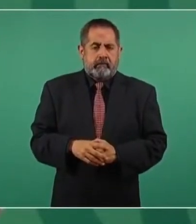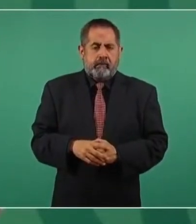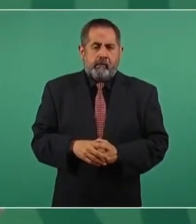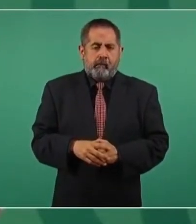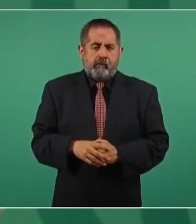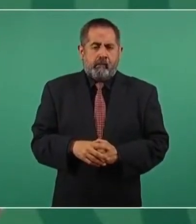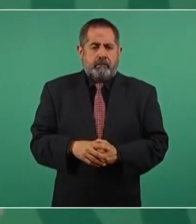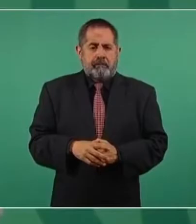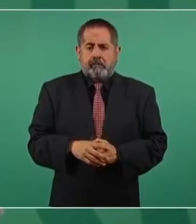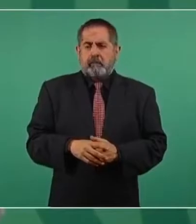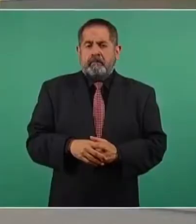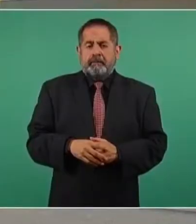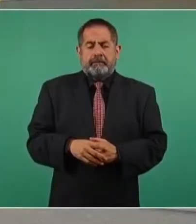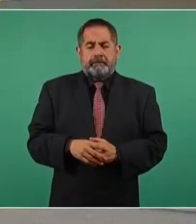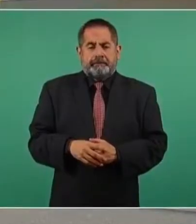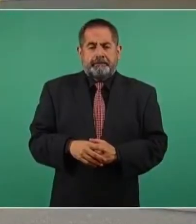había